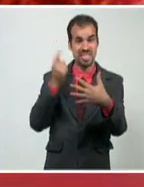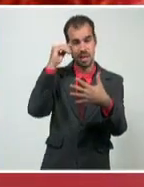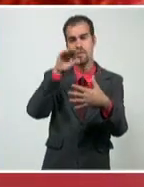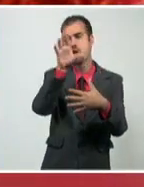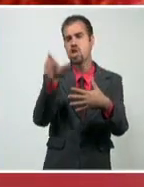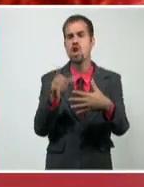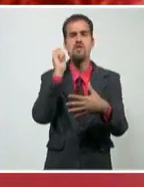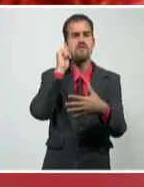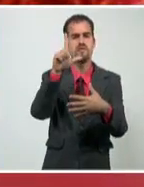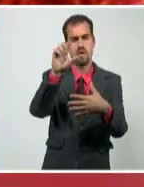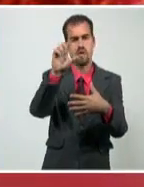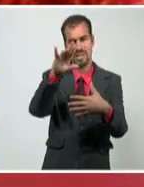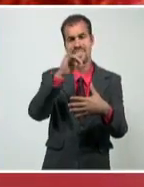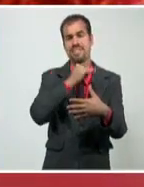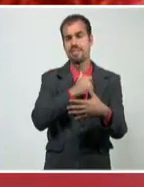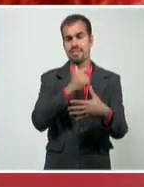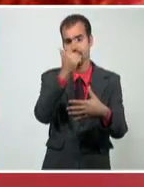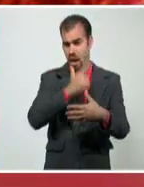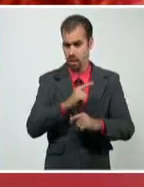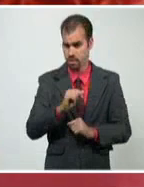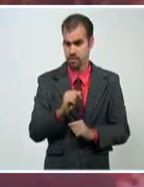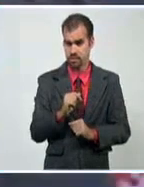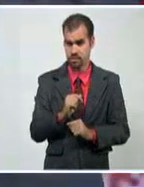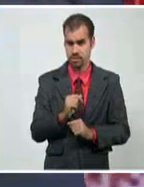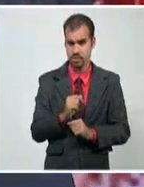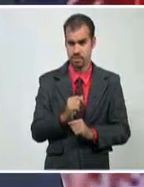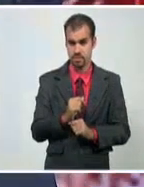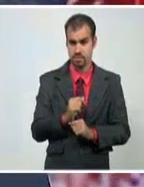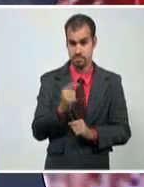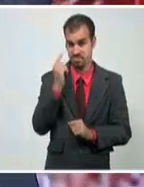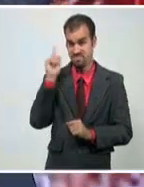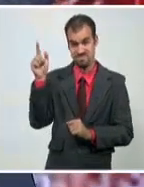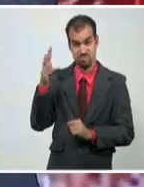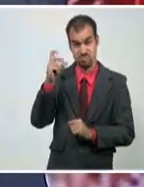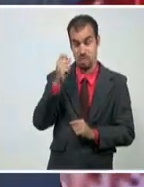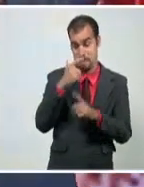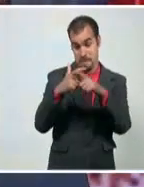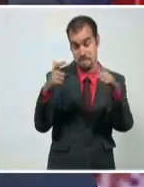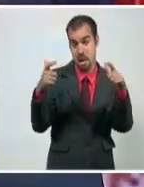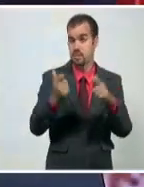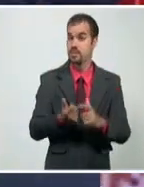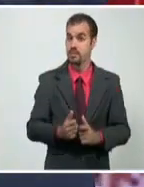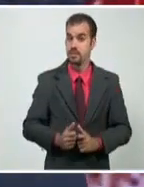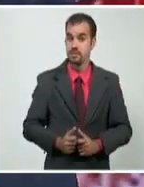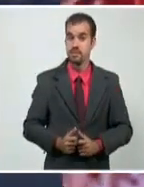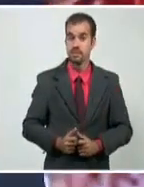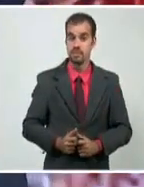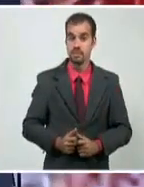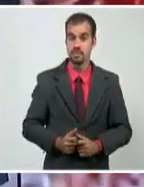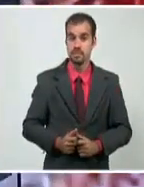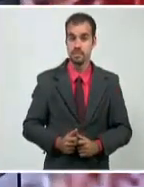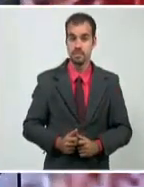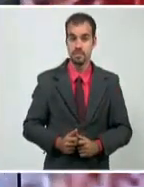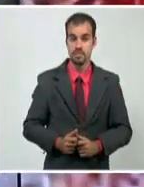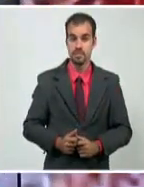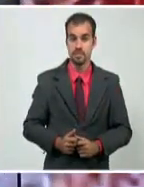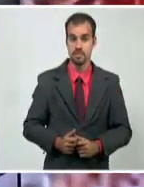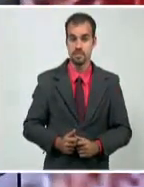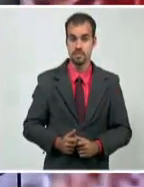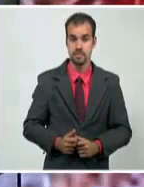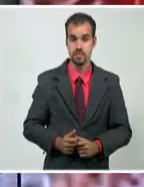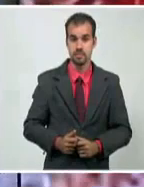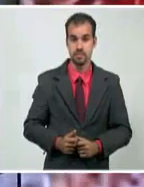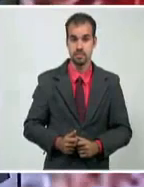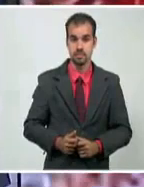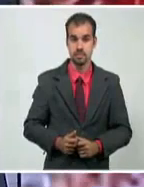país. El más cercano a nosotros. Vean los números. Los datos nuestros, nuestro sistema de salud, lo